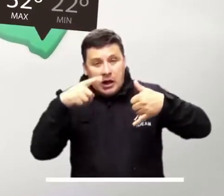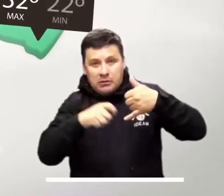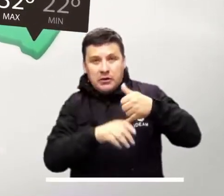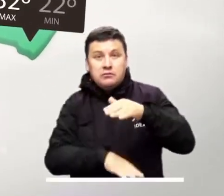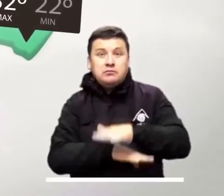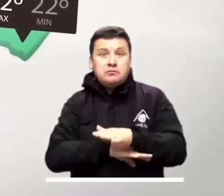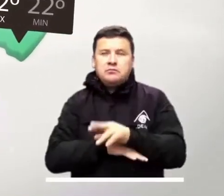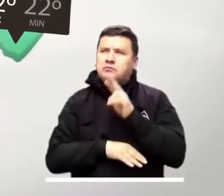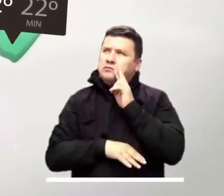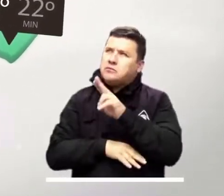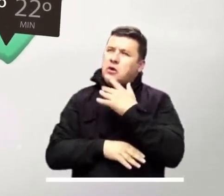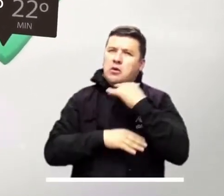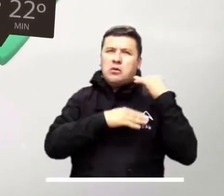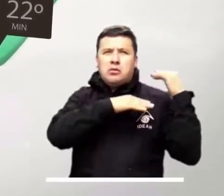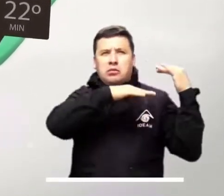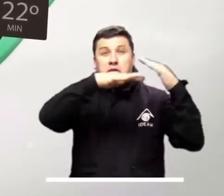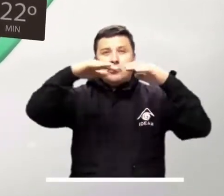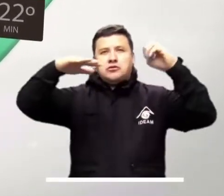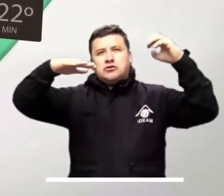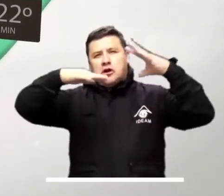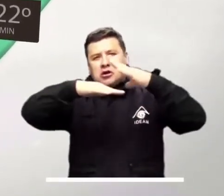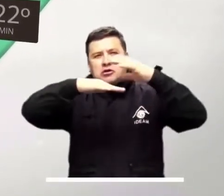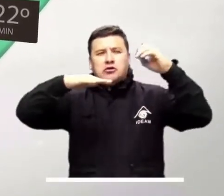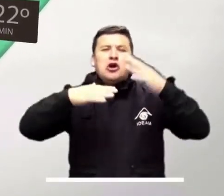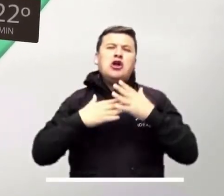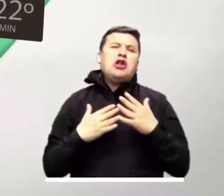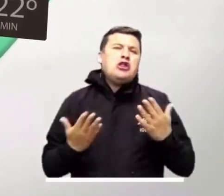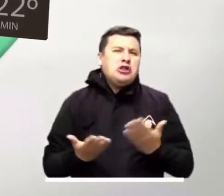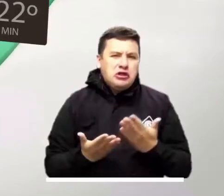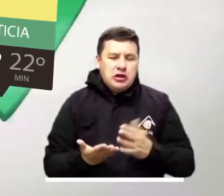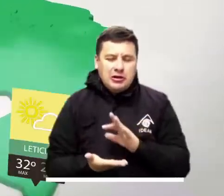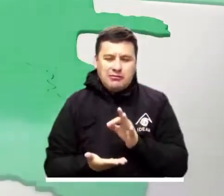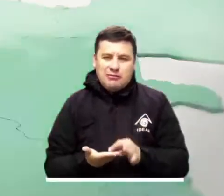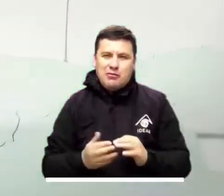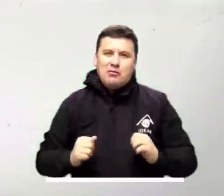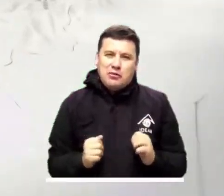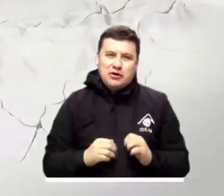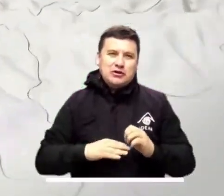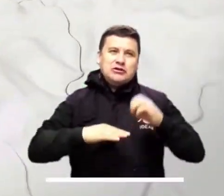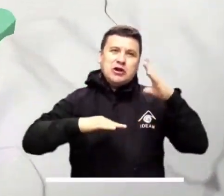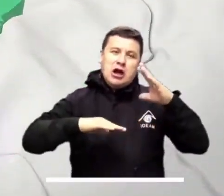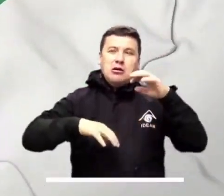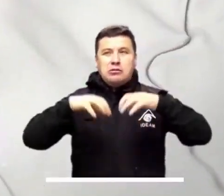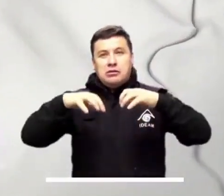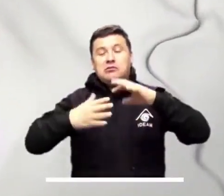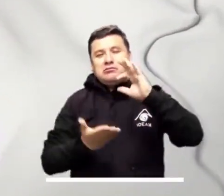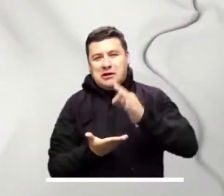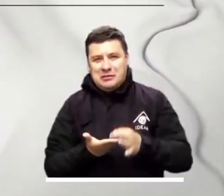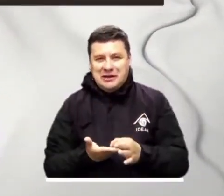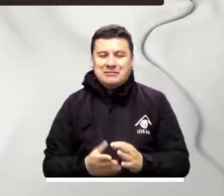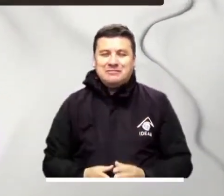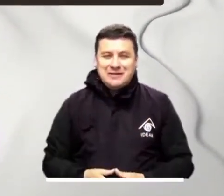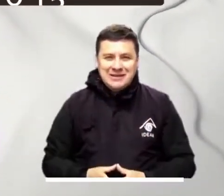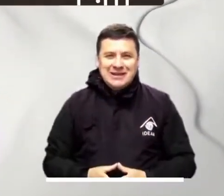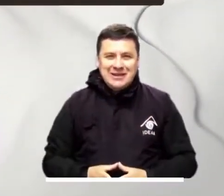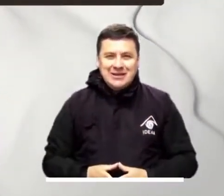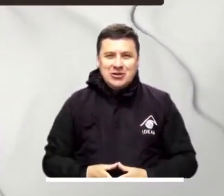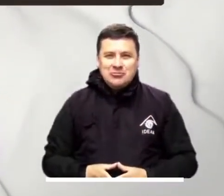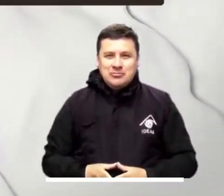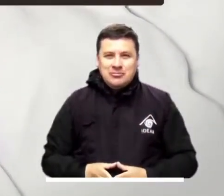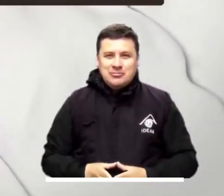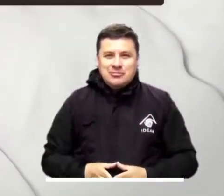Guainía, Guaviare, Putumayo, Baupés y Norte del Amazonas. En la tarde se pronostica algunas nubes con intervalos de sol y lluvias